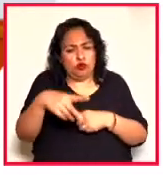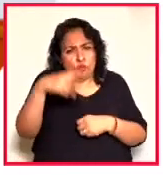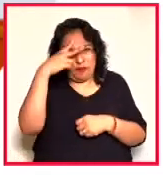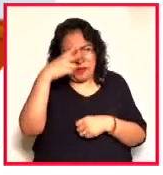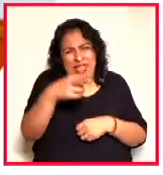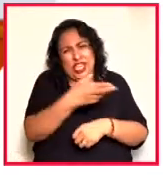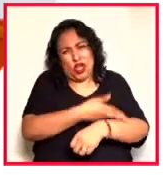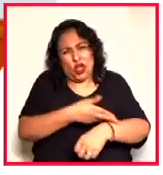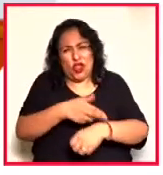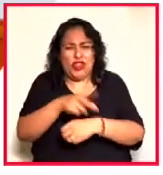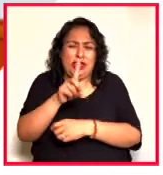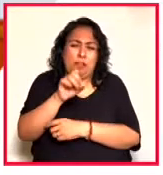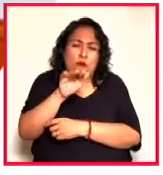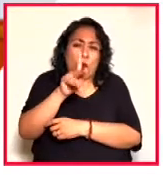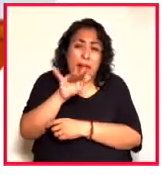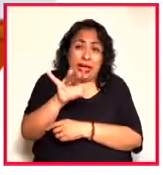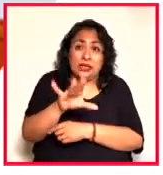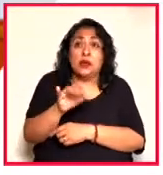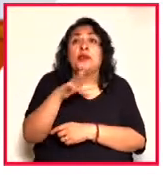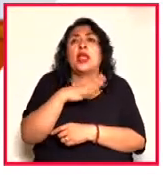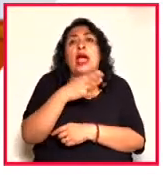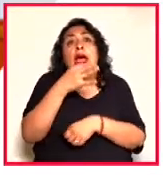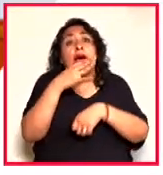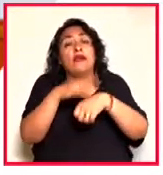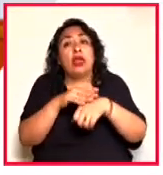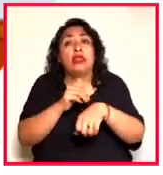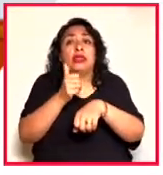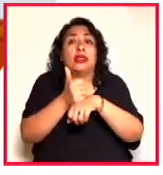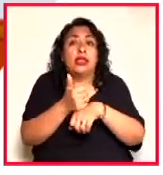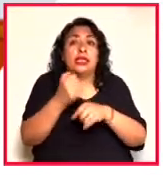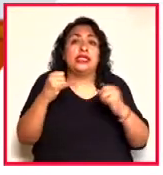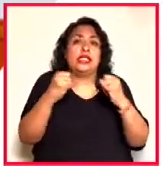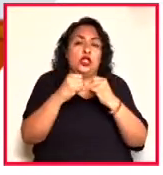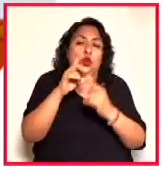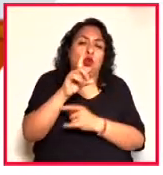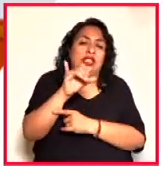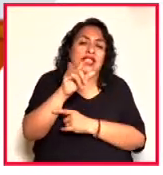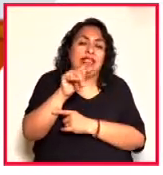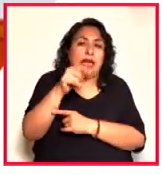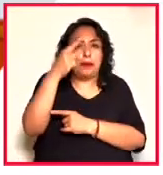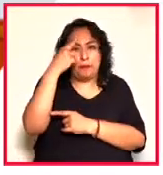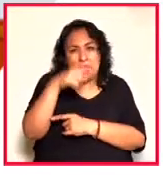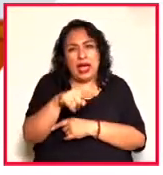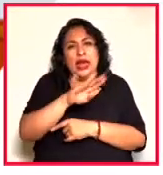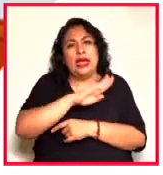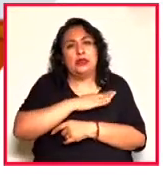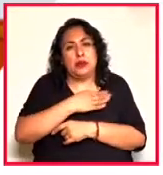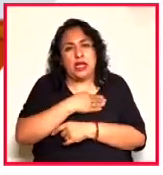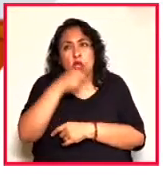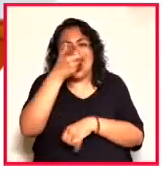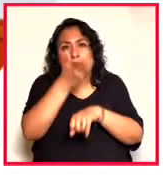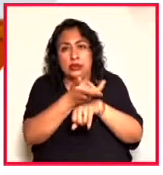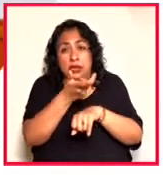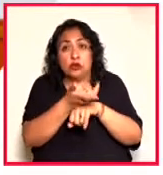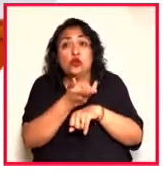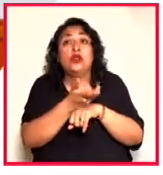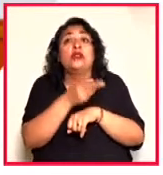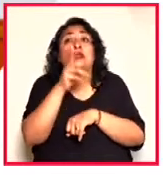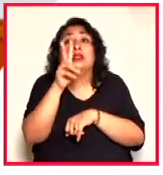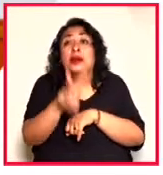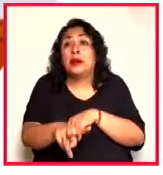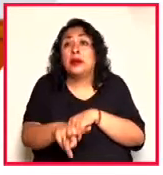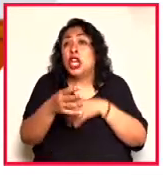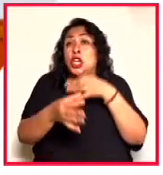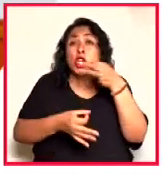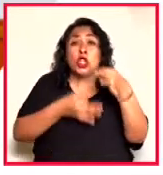el anuncio de la creación del Instituto Digital César Chávez para el Español en Norteamérica, es ante lo que parece una de las noticias